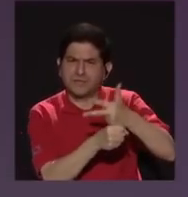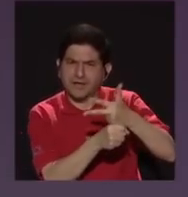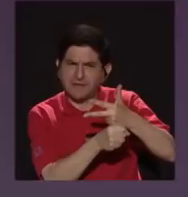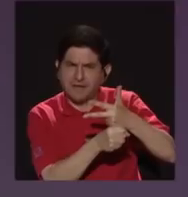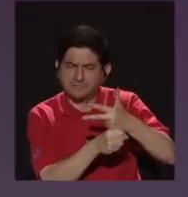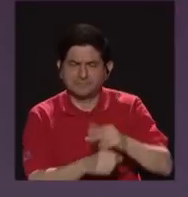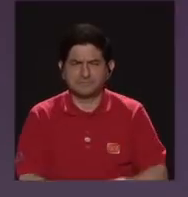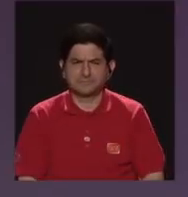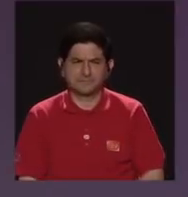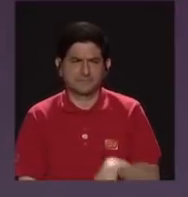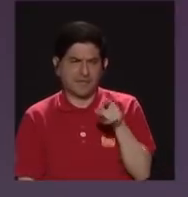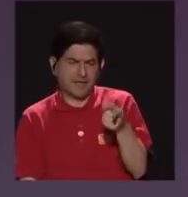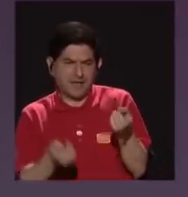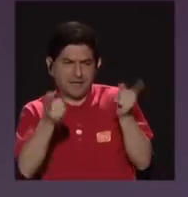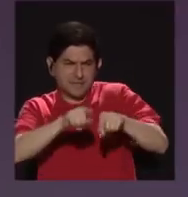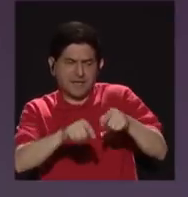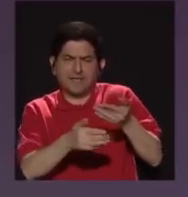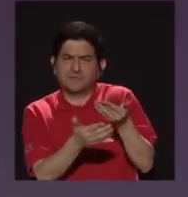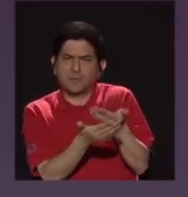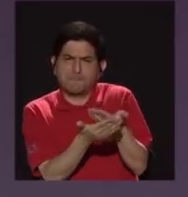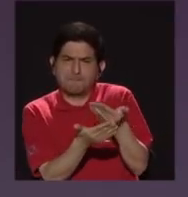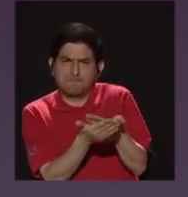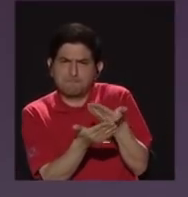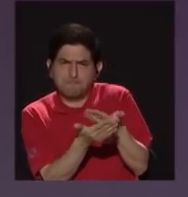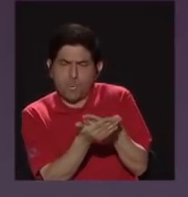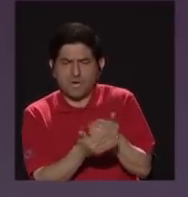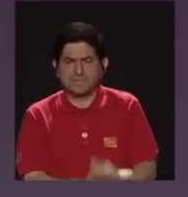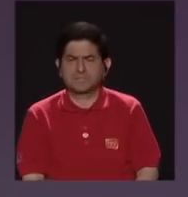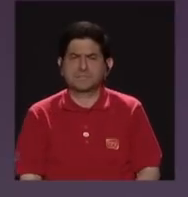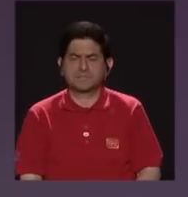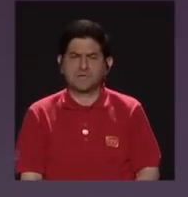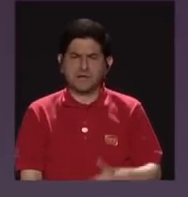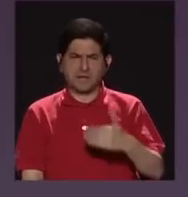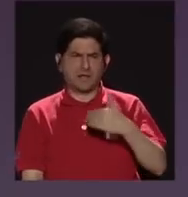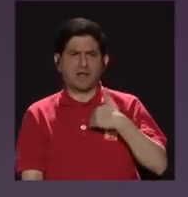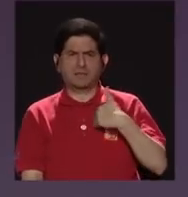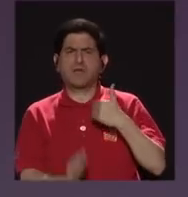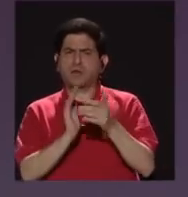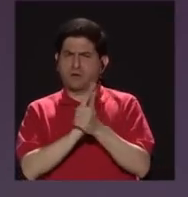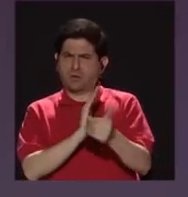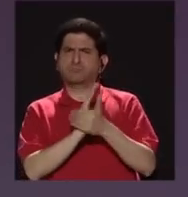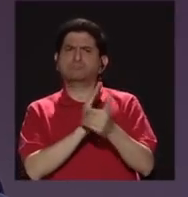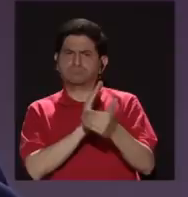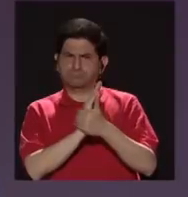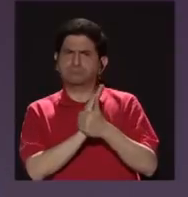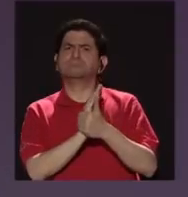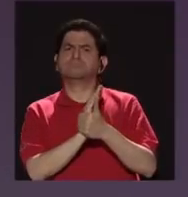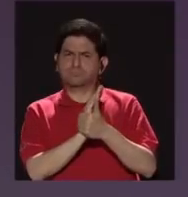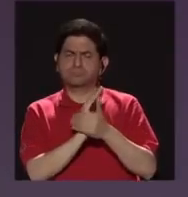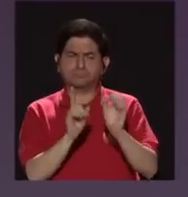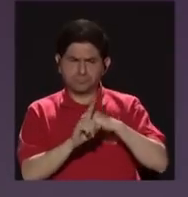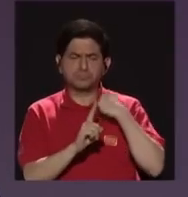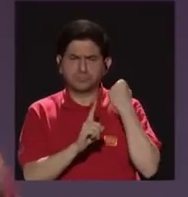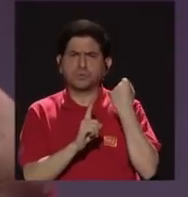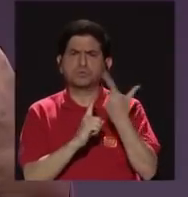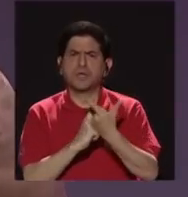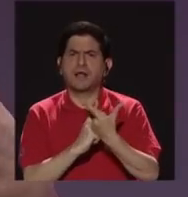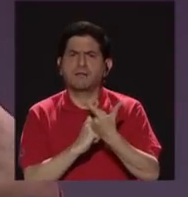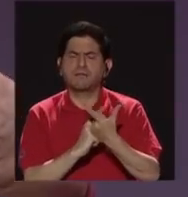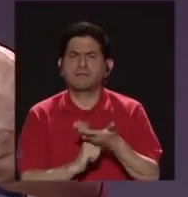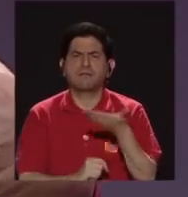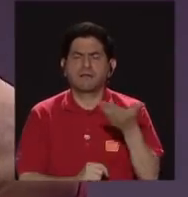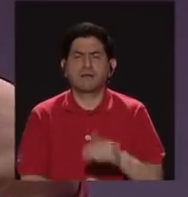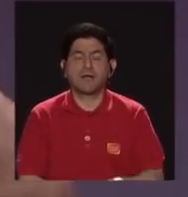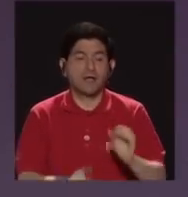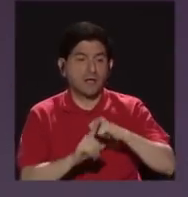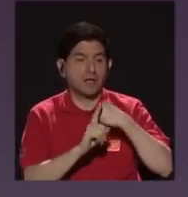la sociedad guatemalteca ha dado muestras de tener una gran capacidad como sociedad, me refiero a